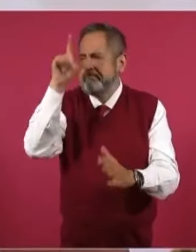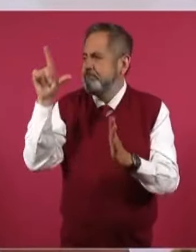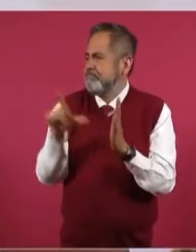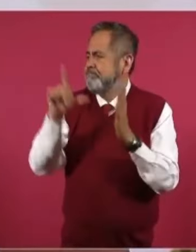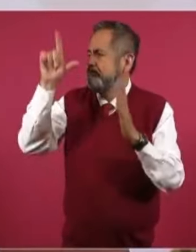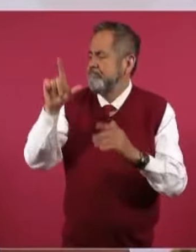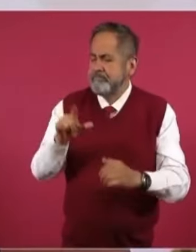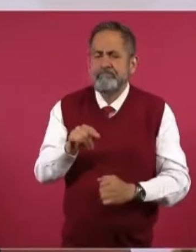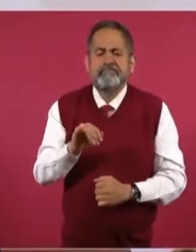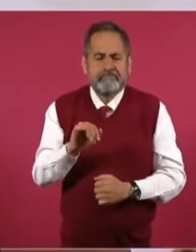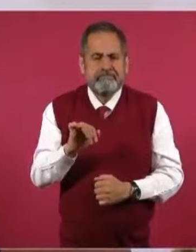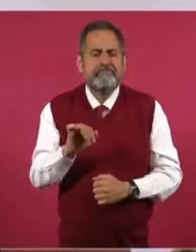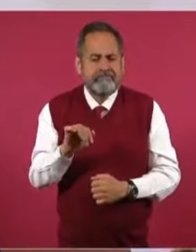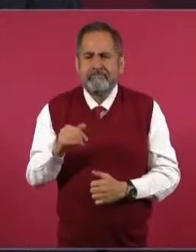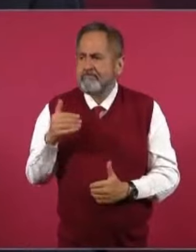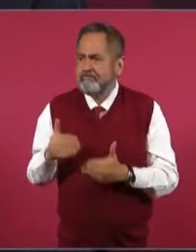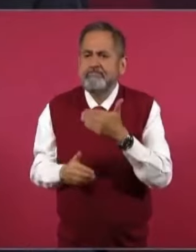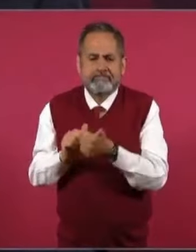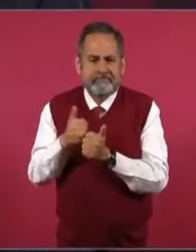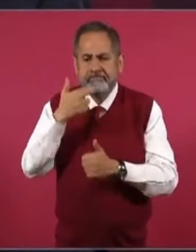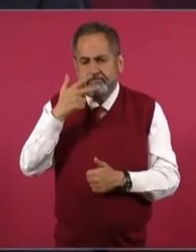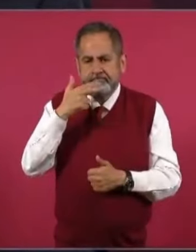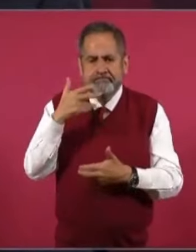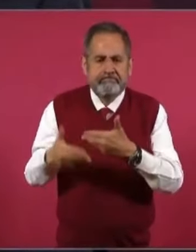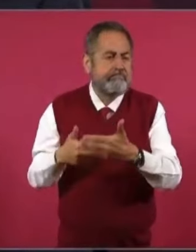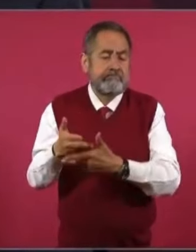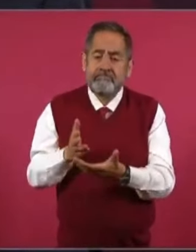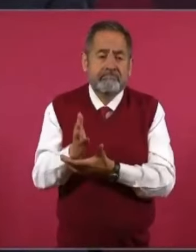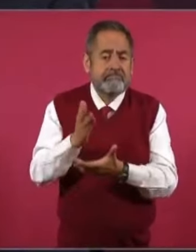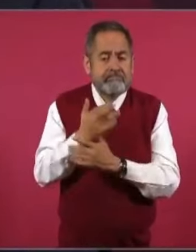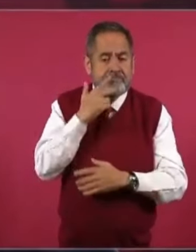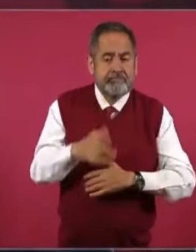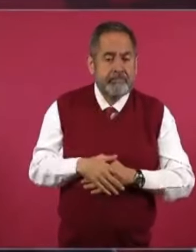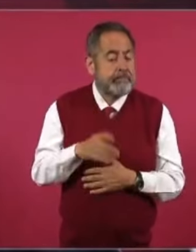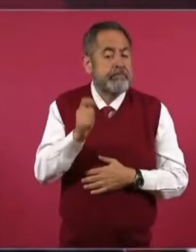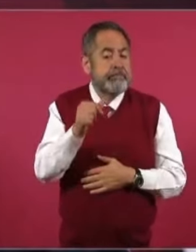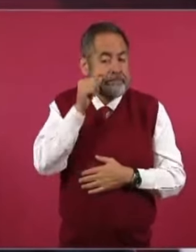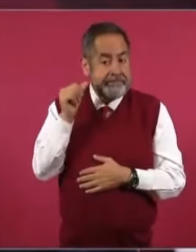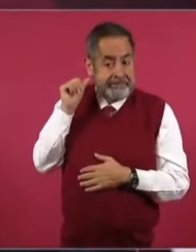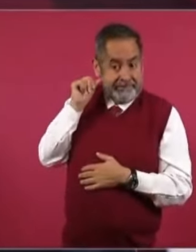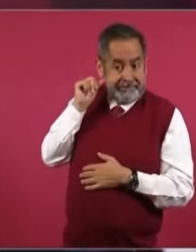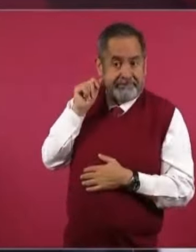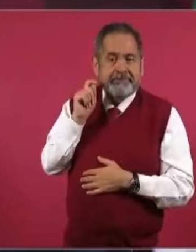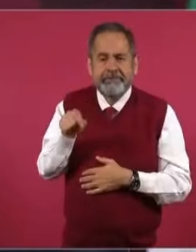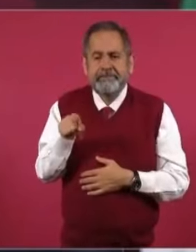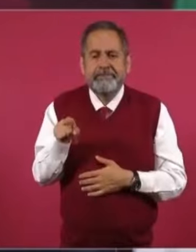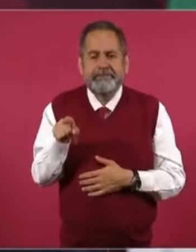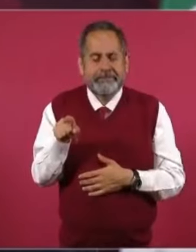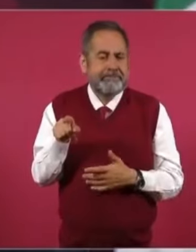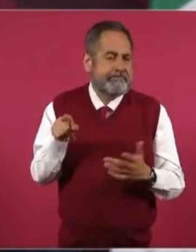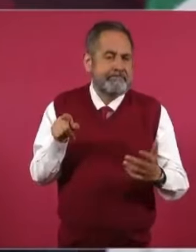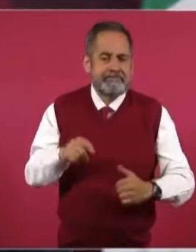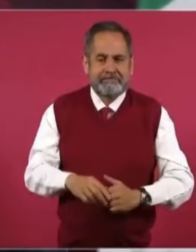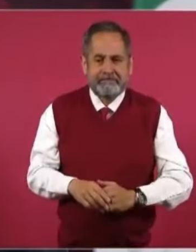se va avanzando. Ya ayer, pues